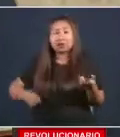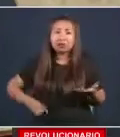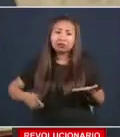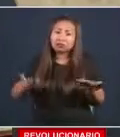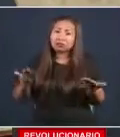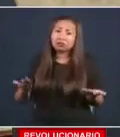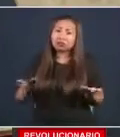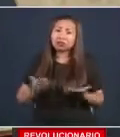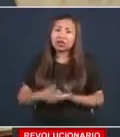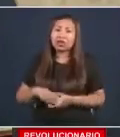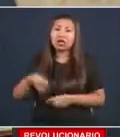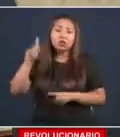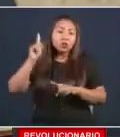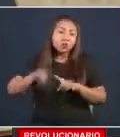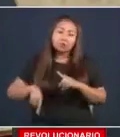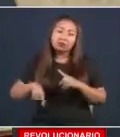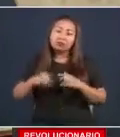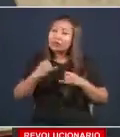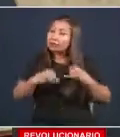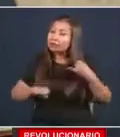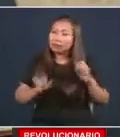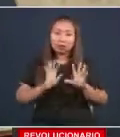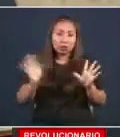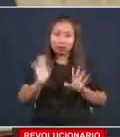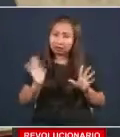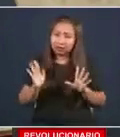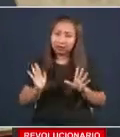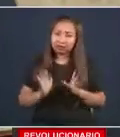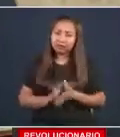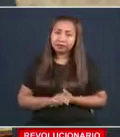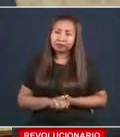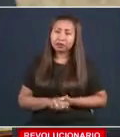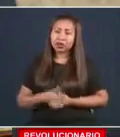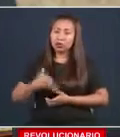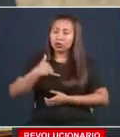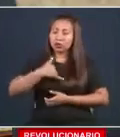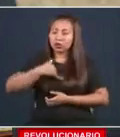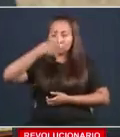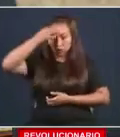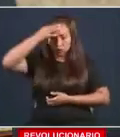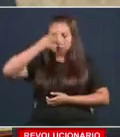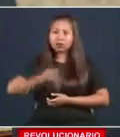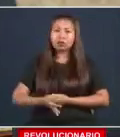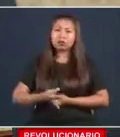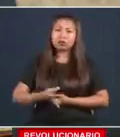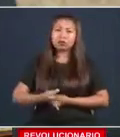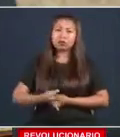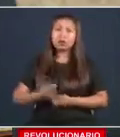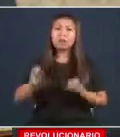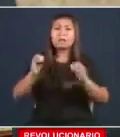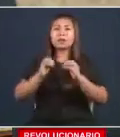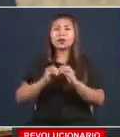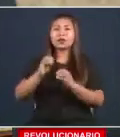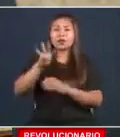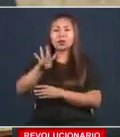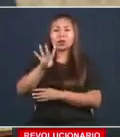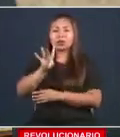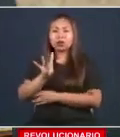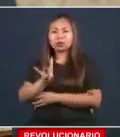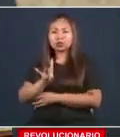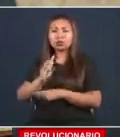Esto no se ha acabado. Yo estoy seguro. Que en menos de 48 horas vamos a recibir